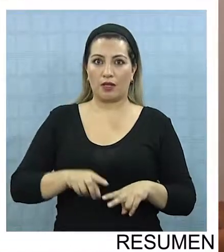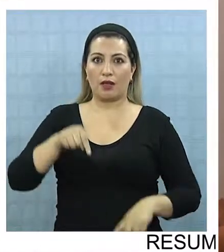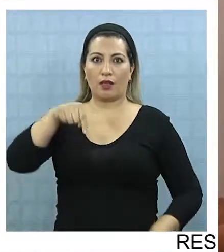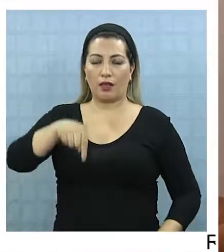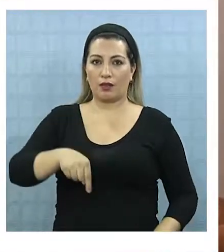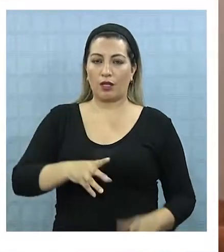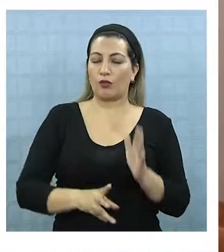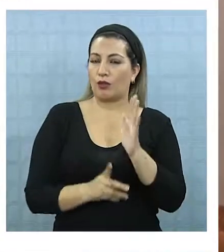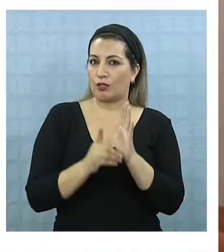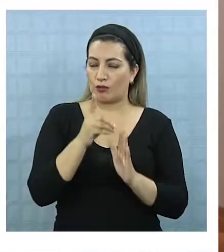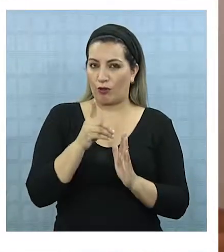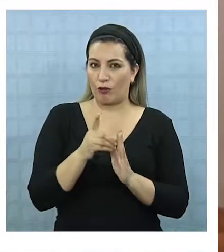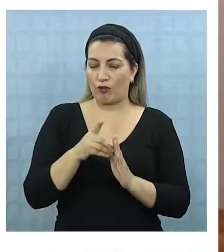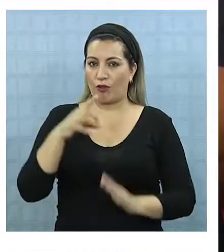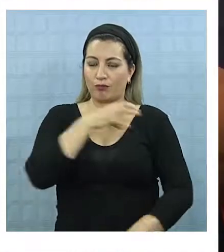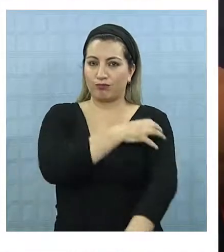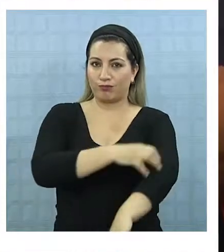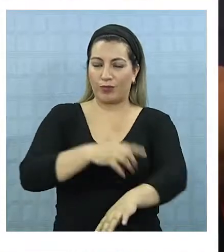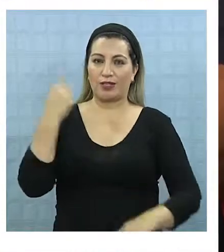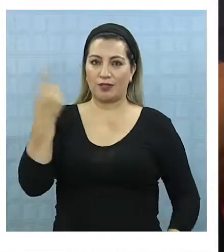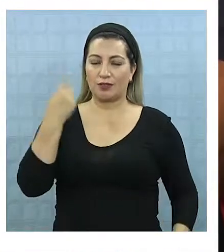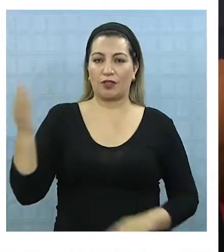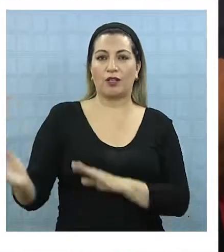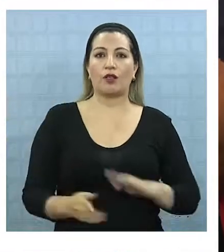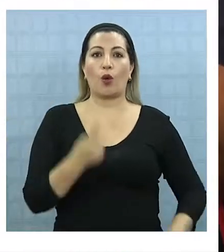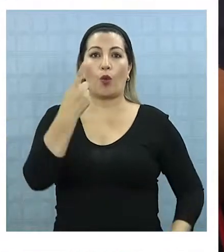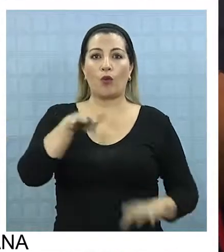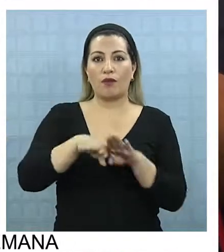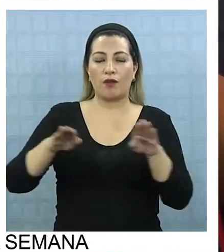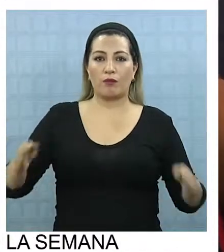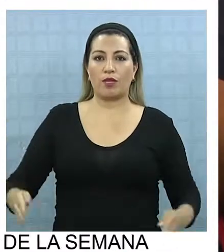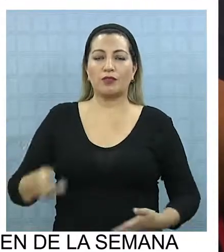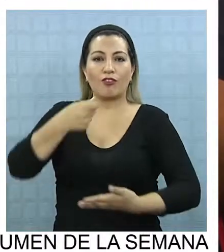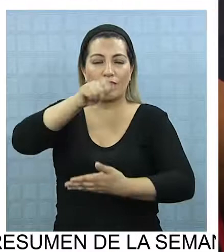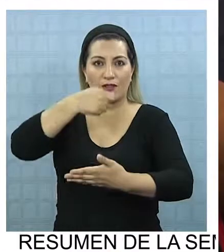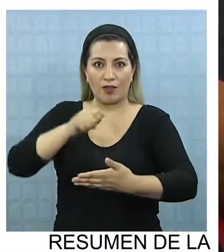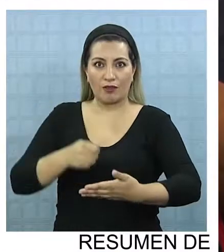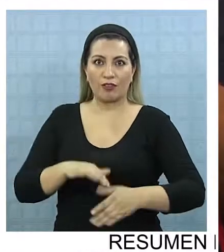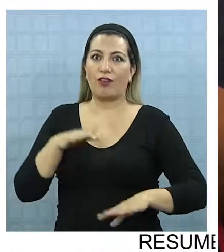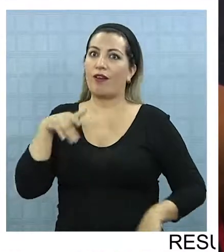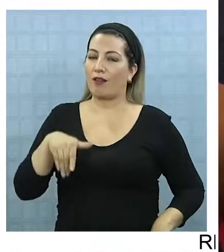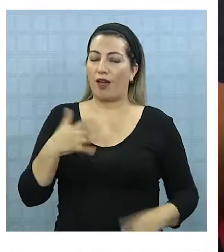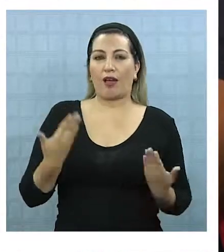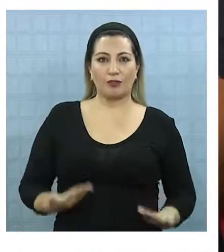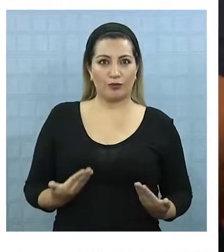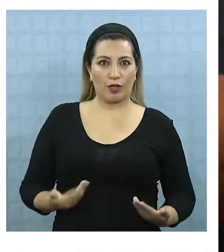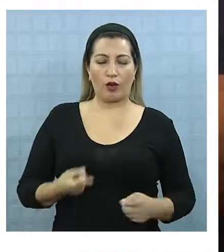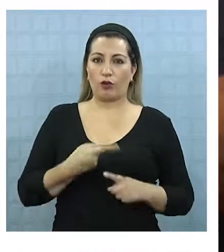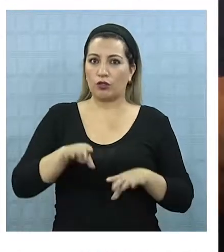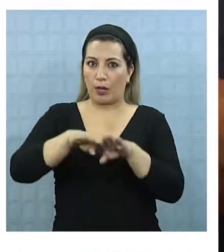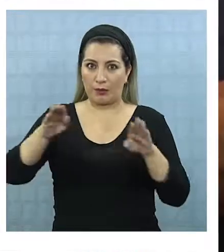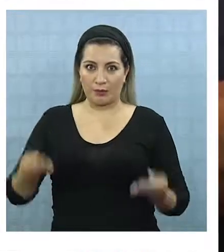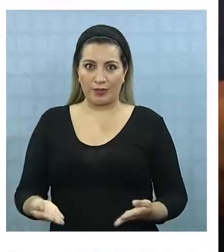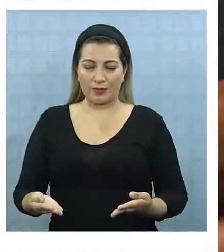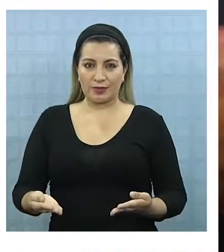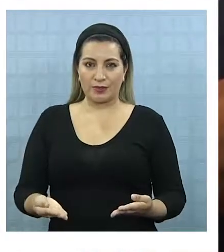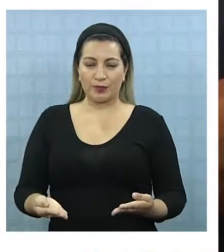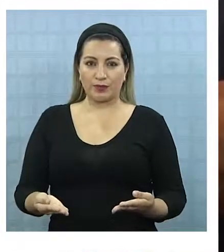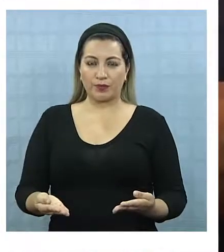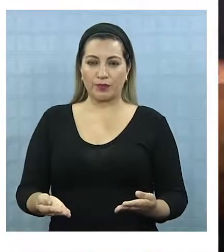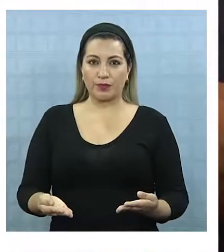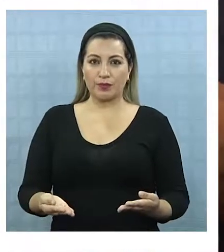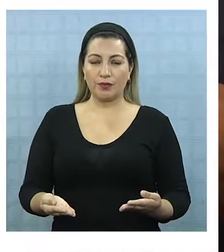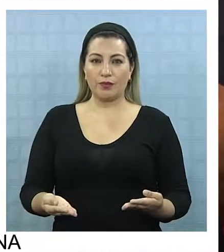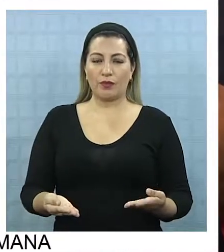este un polo de desarrollo a nivel nacional. Una de las mesas tiene que ver con el diagnóstico presente. Otra de las mesas tiene que ver con